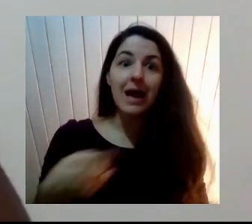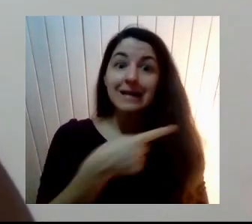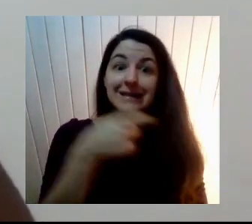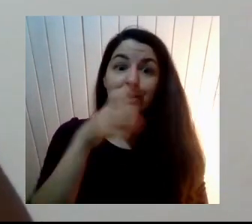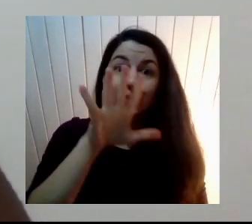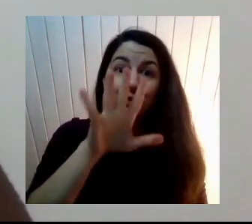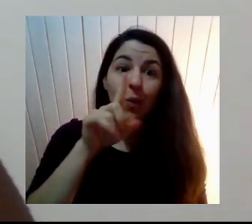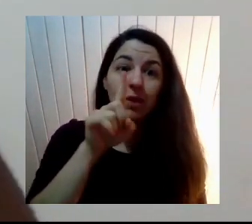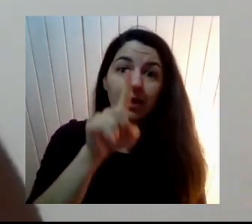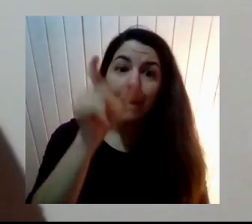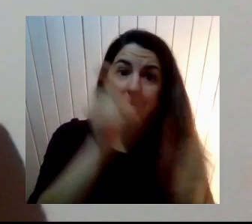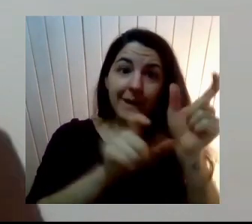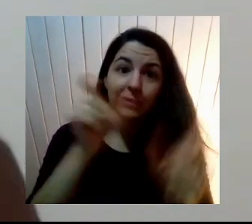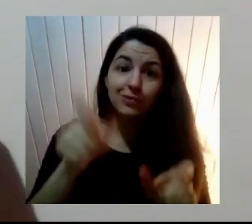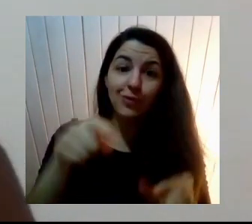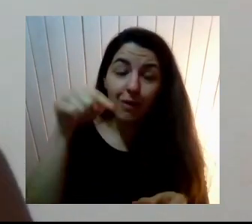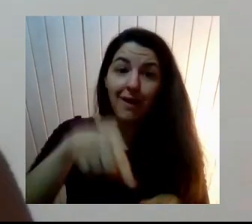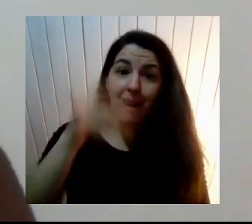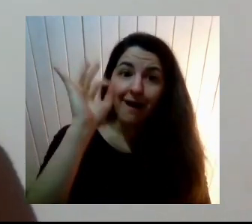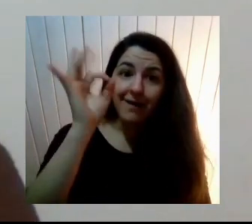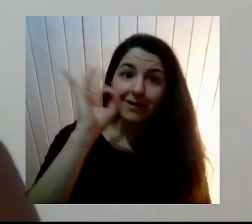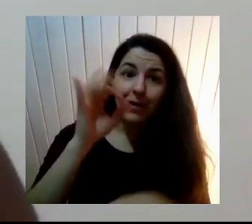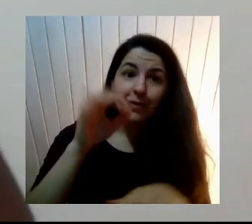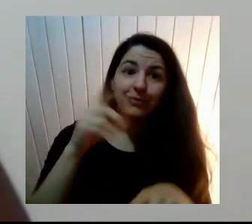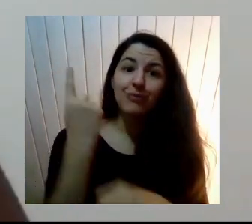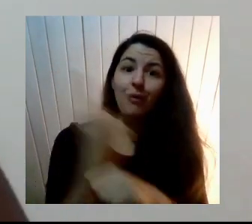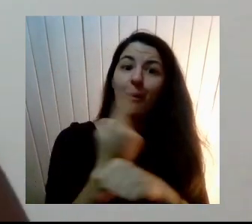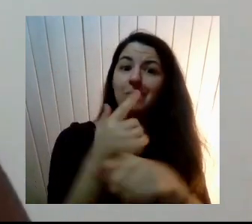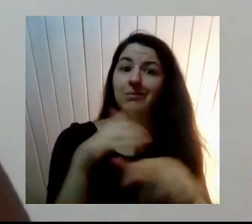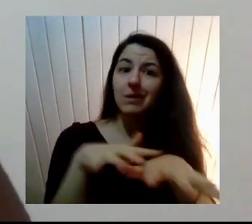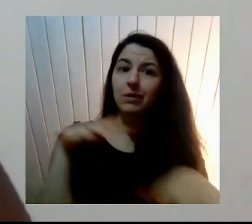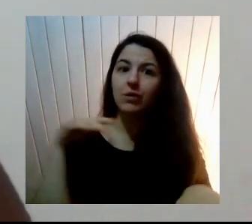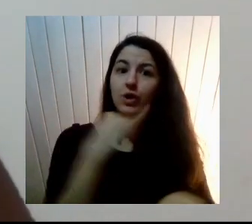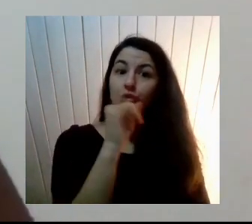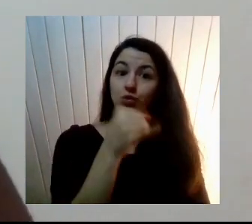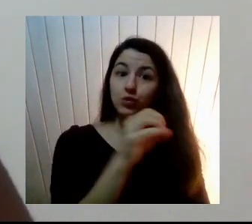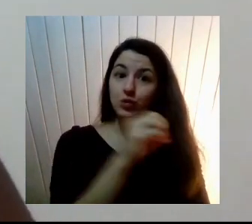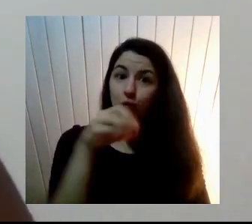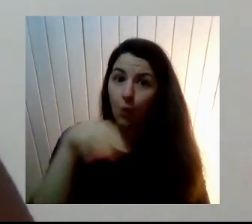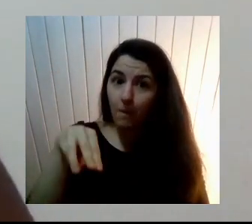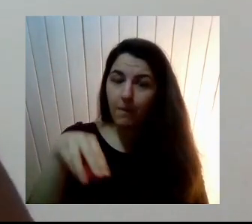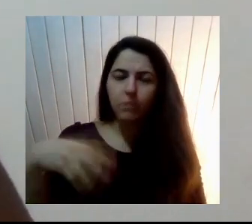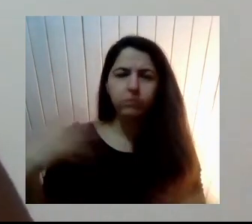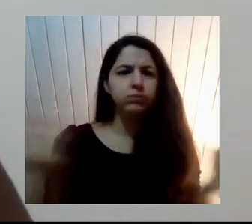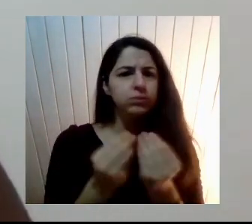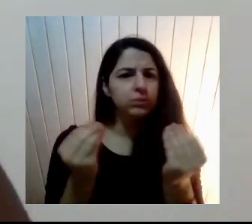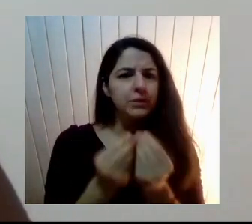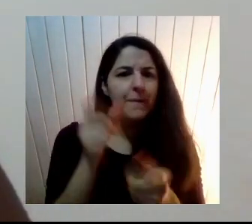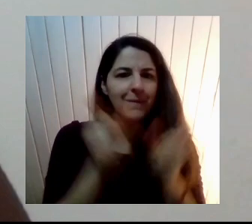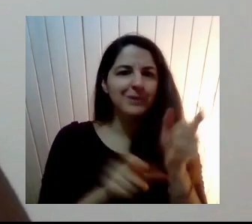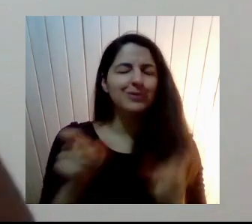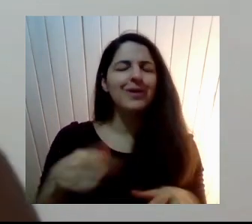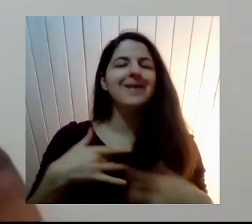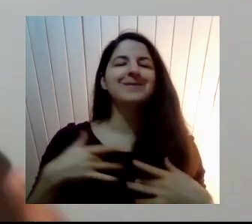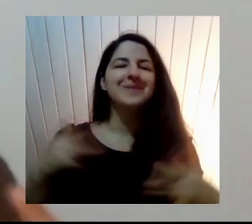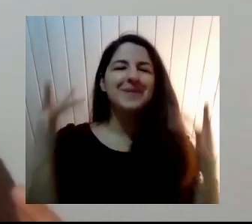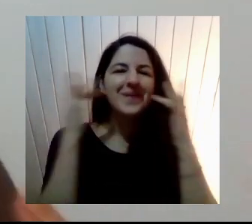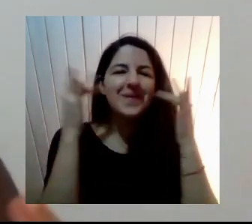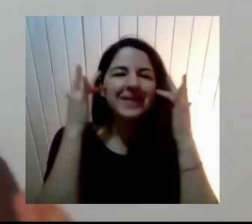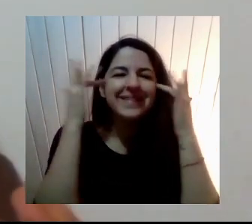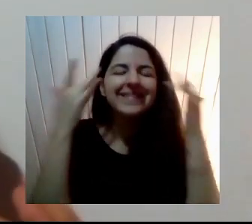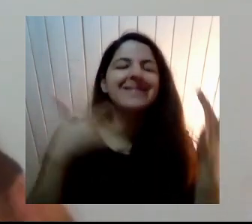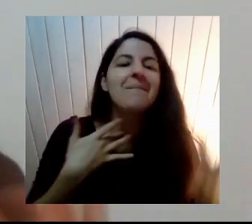personas En esta reunión de Zoom Lo que es mucha gente Y eso alegra Porque efectivamente Esta pregunta que tiene